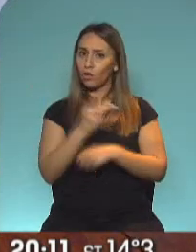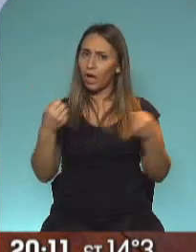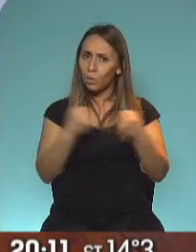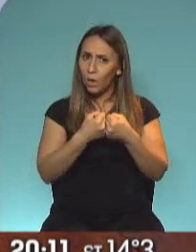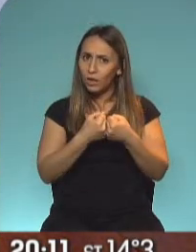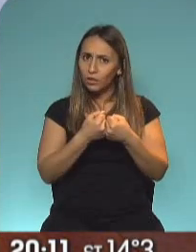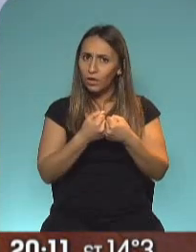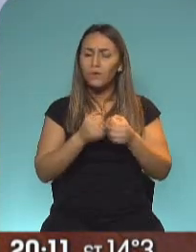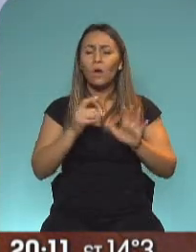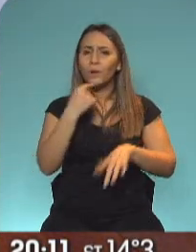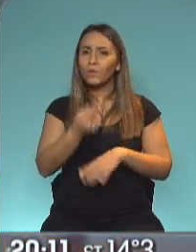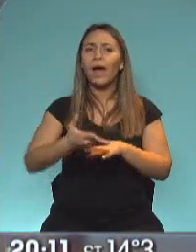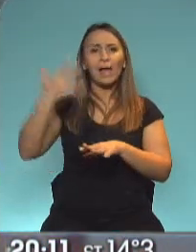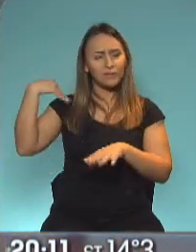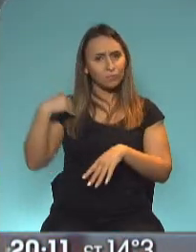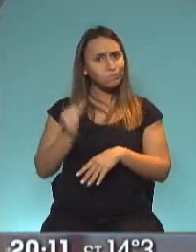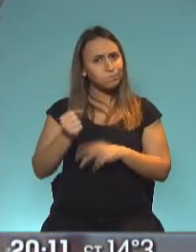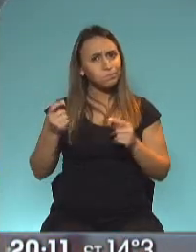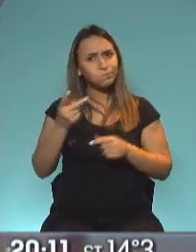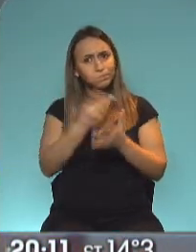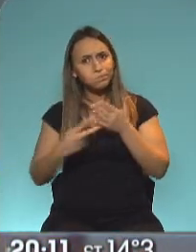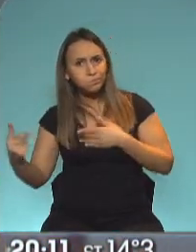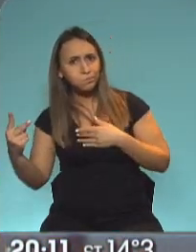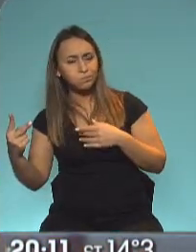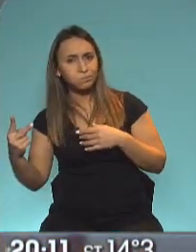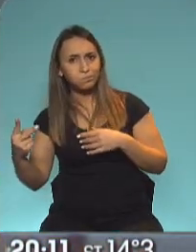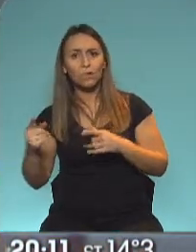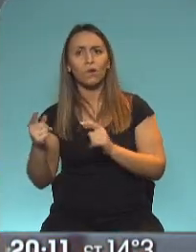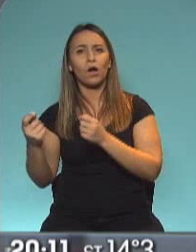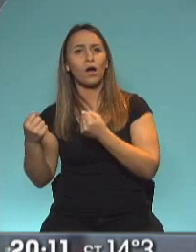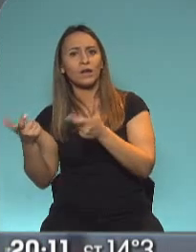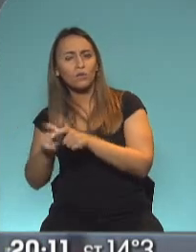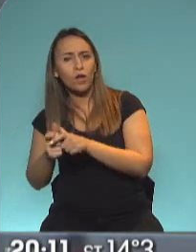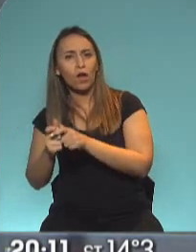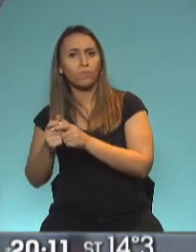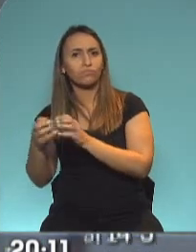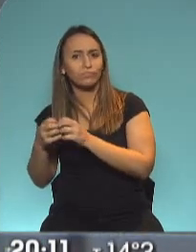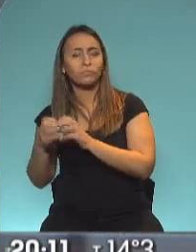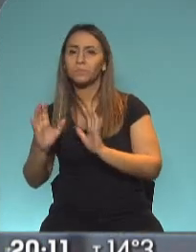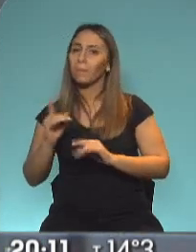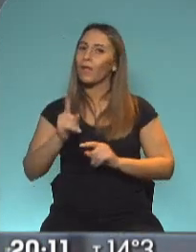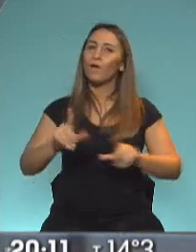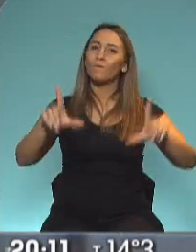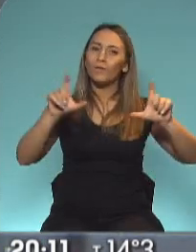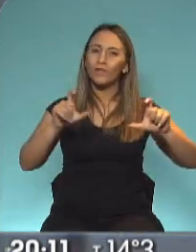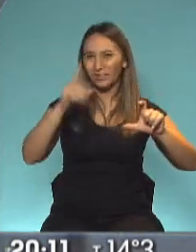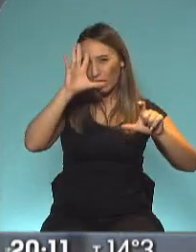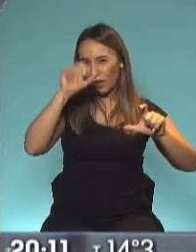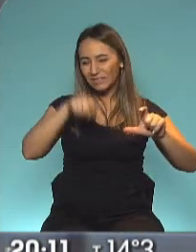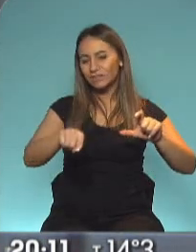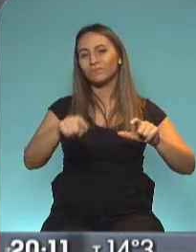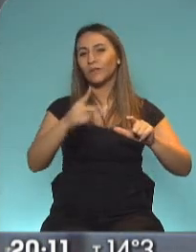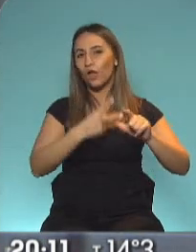juntos alguna vez, solos? Creo, bueno, se trascendió esa foto cuando se juntaron en la sede del gobierno porteño. ¿Te acordás que